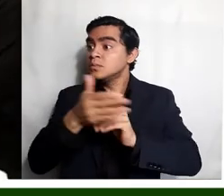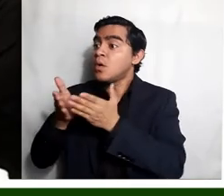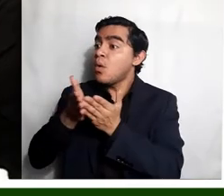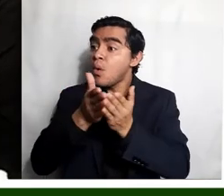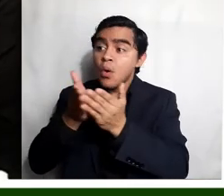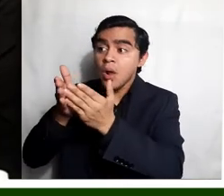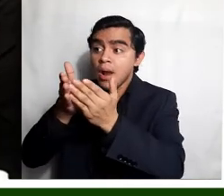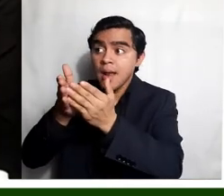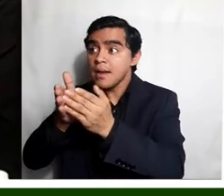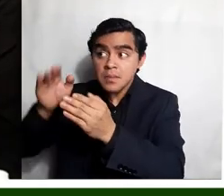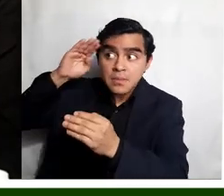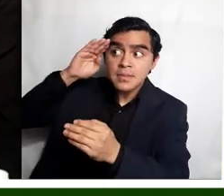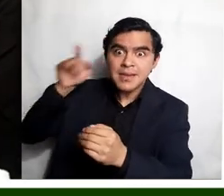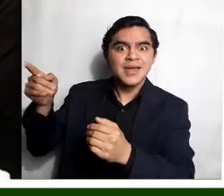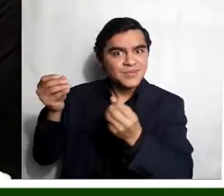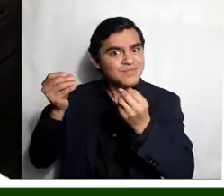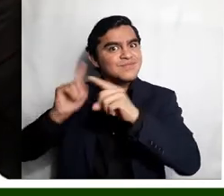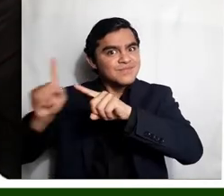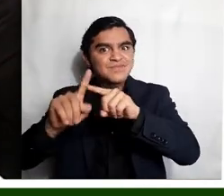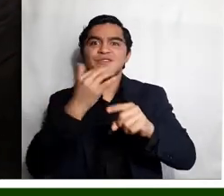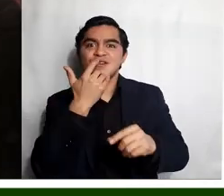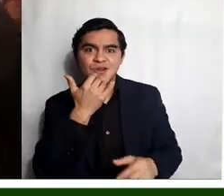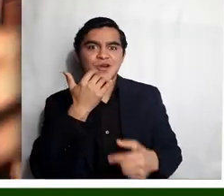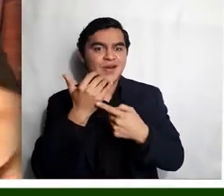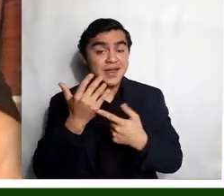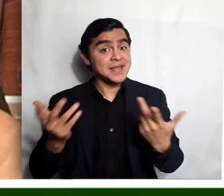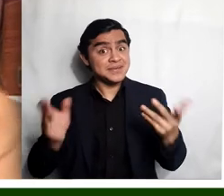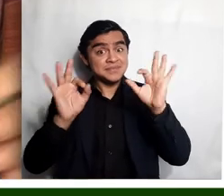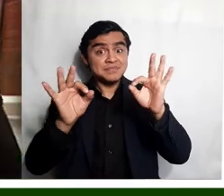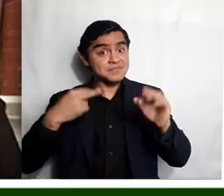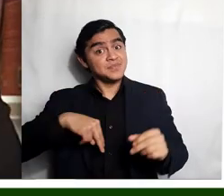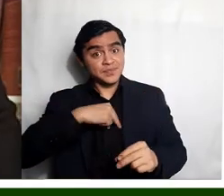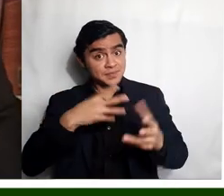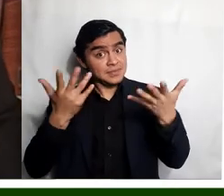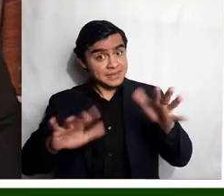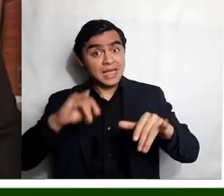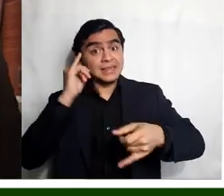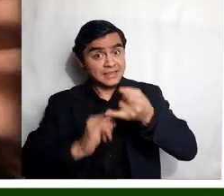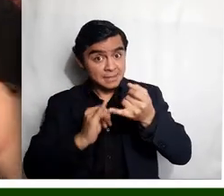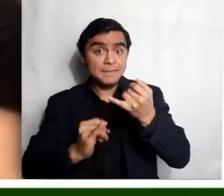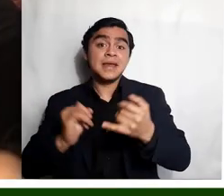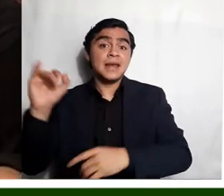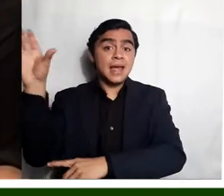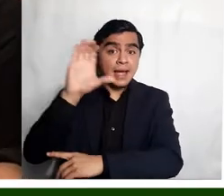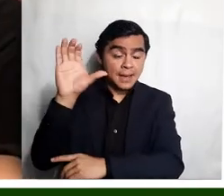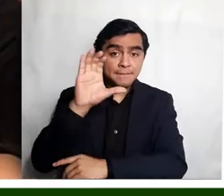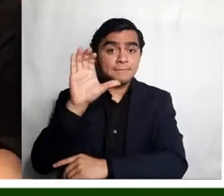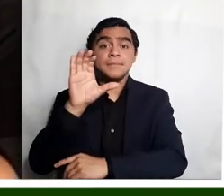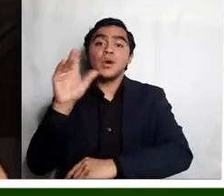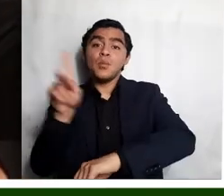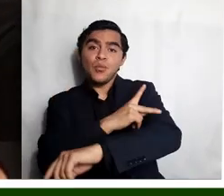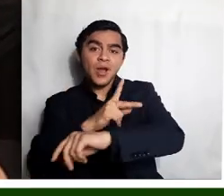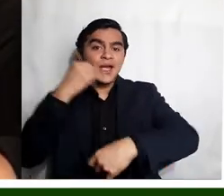un velero de muchos colores. Colores, bien. Y así terminamos este pequeño taller de